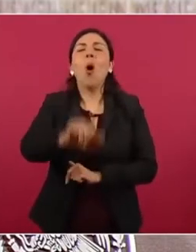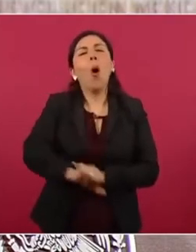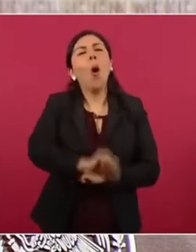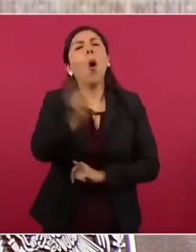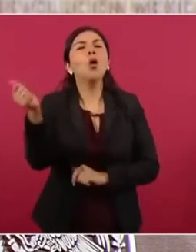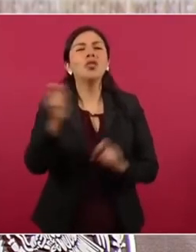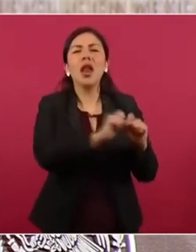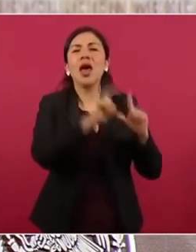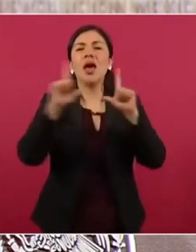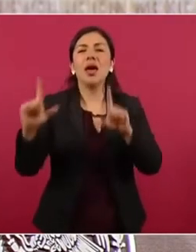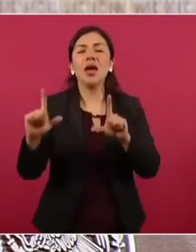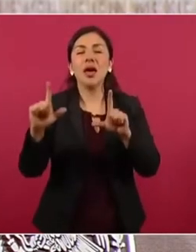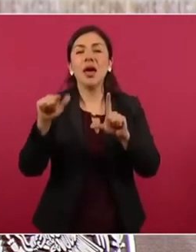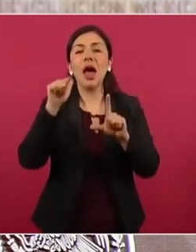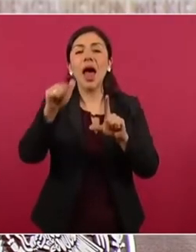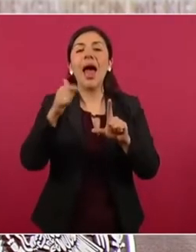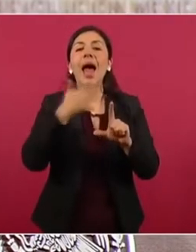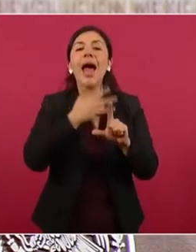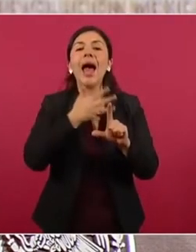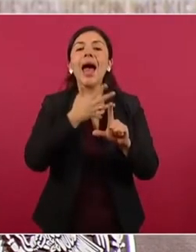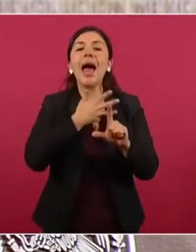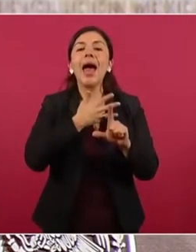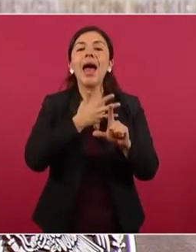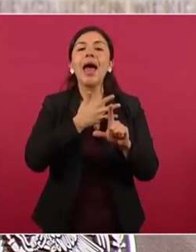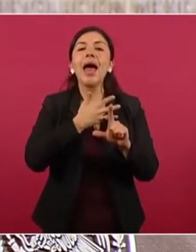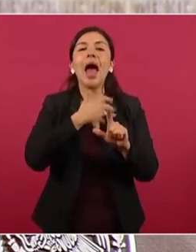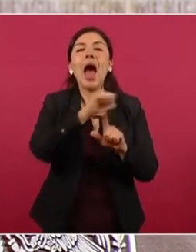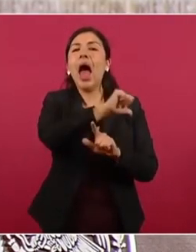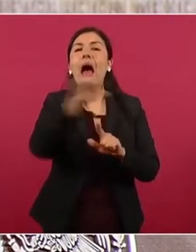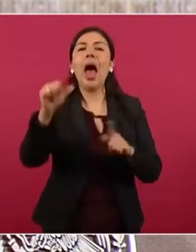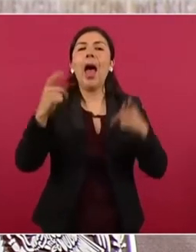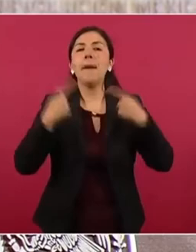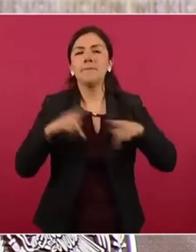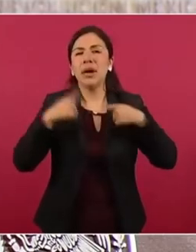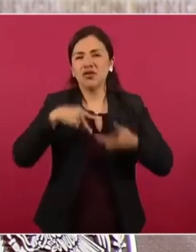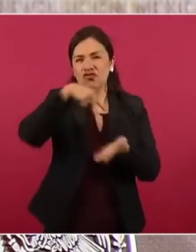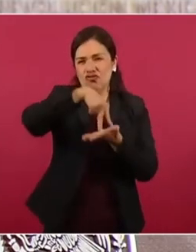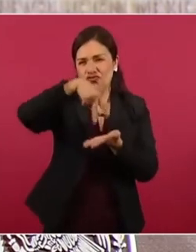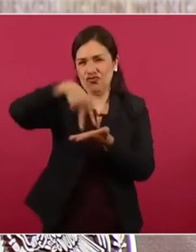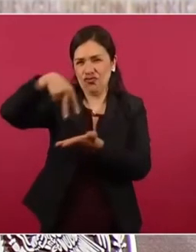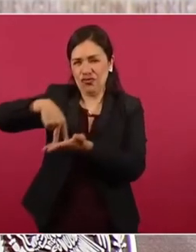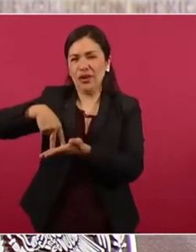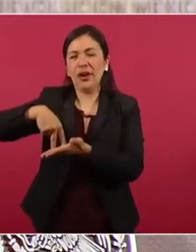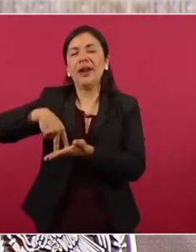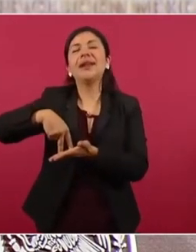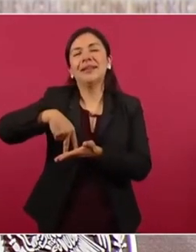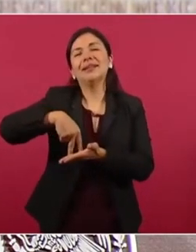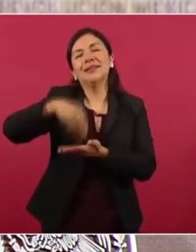es donde están todos los personajes que ahora